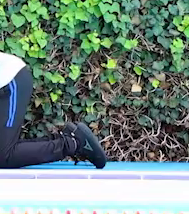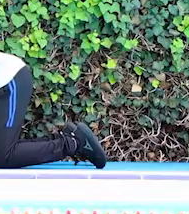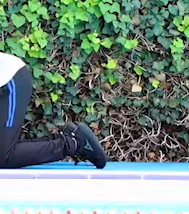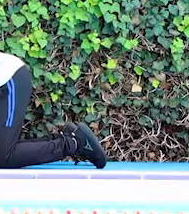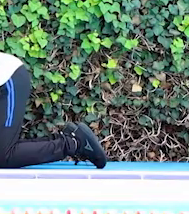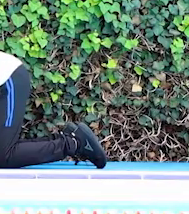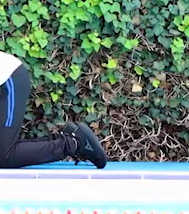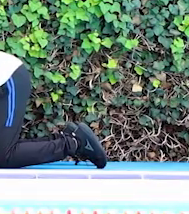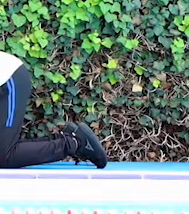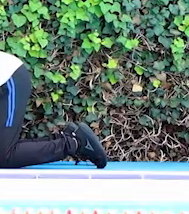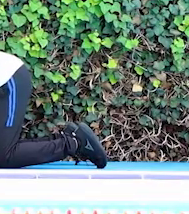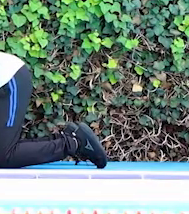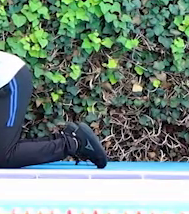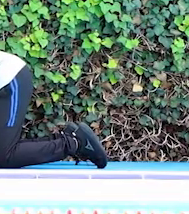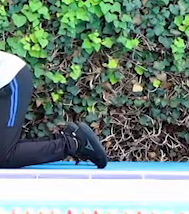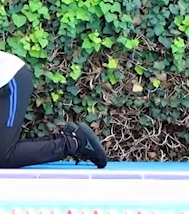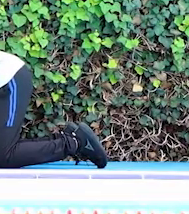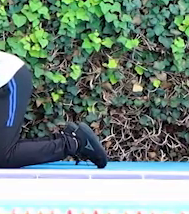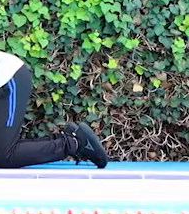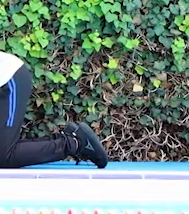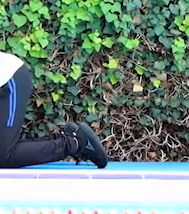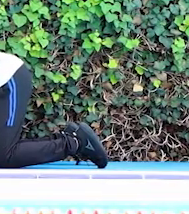Izquierda, derecha, ok.